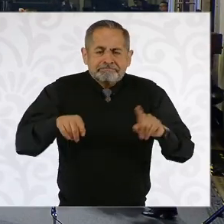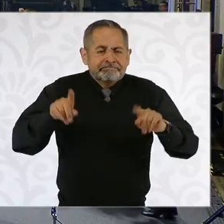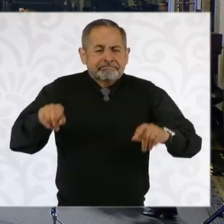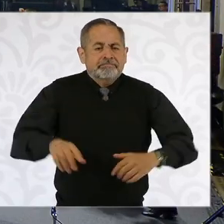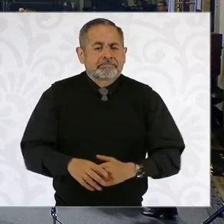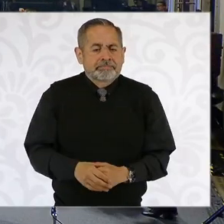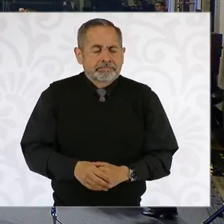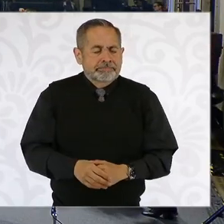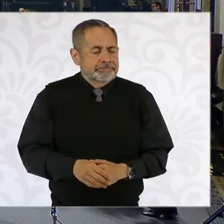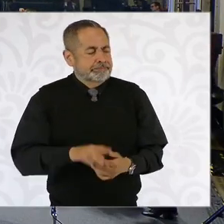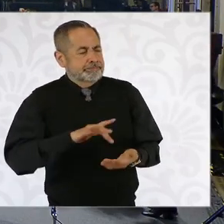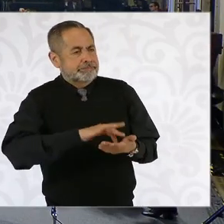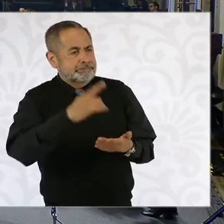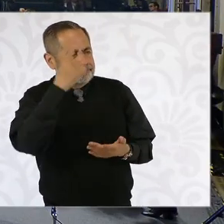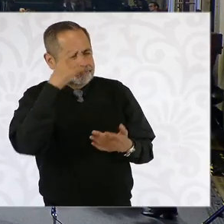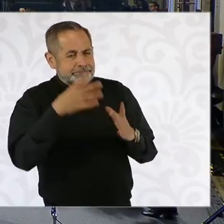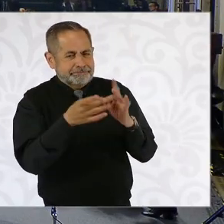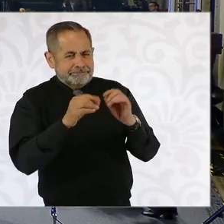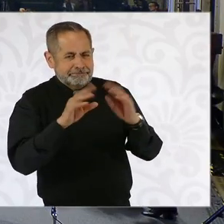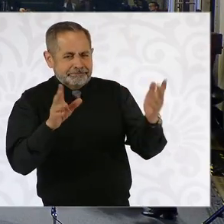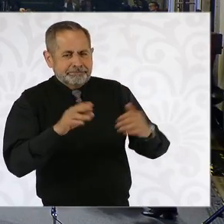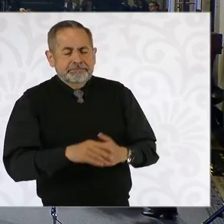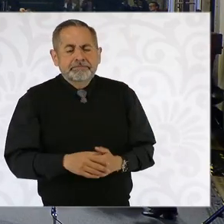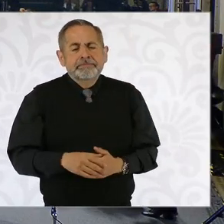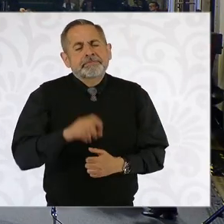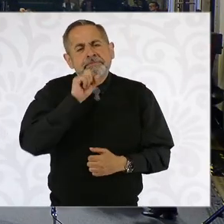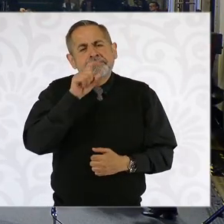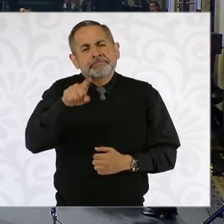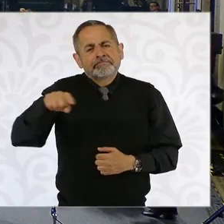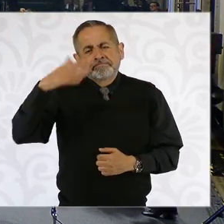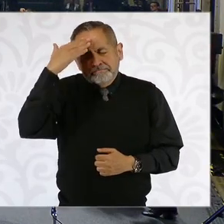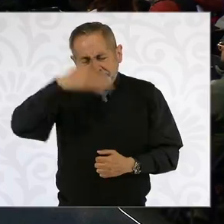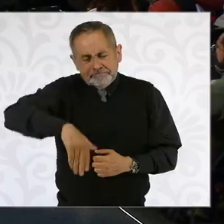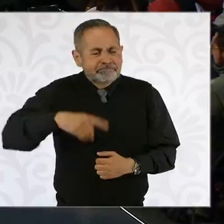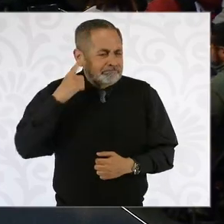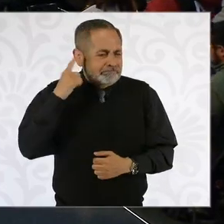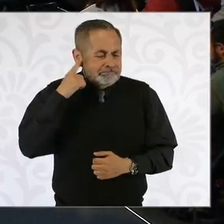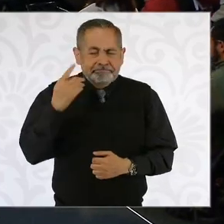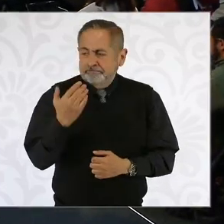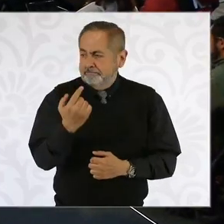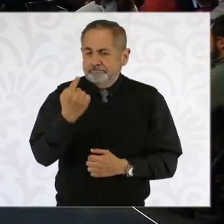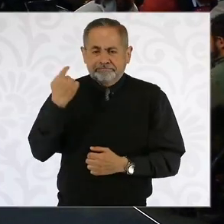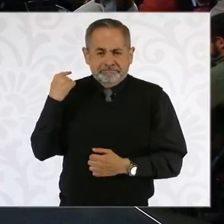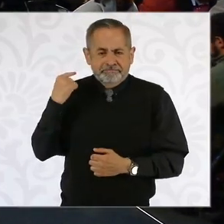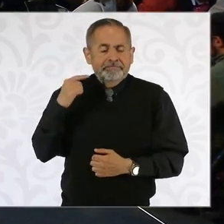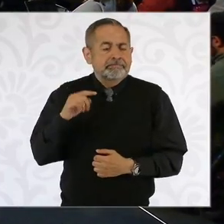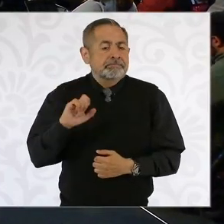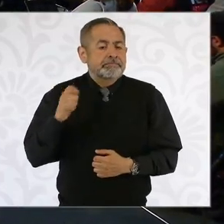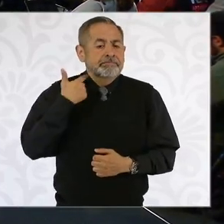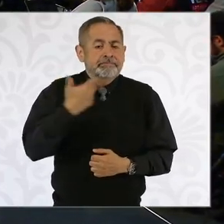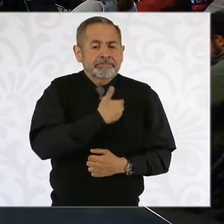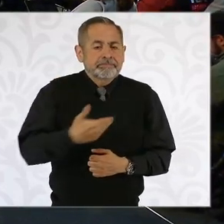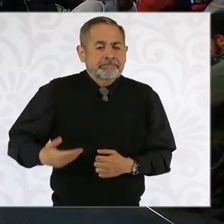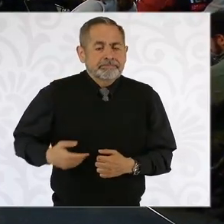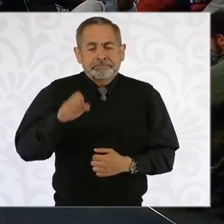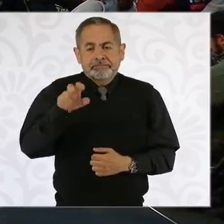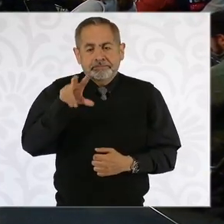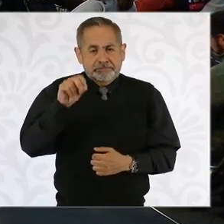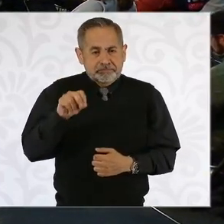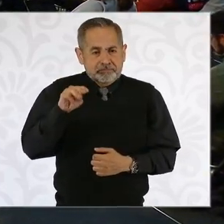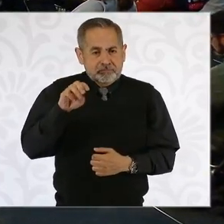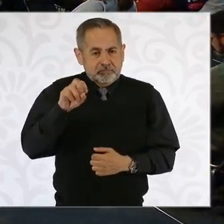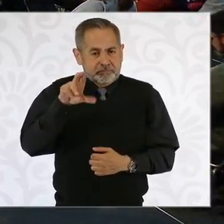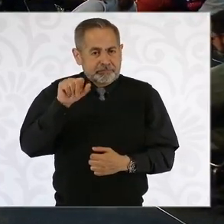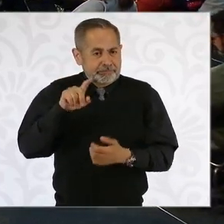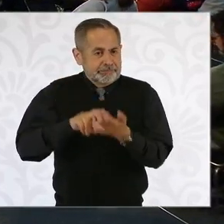presidenta, por esa aclaración. Y también, como usted sabe, este fin de semana el expresidente Evo Morales sufrió